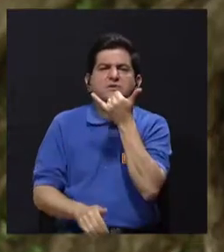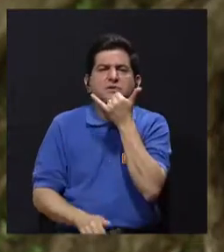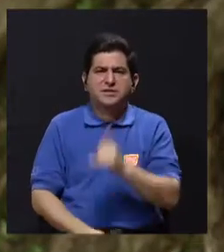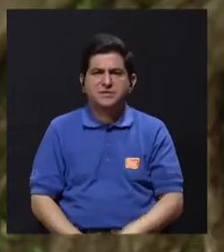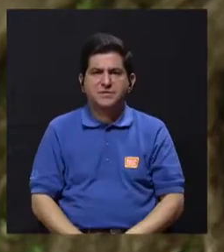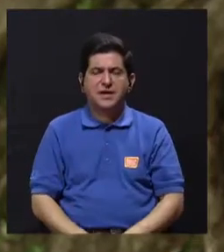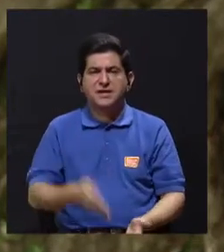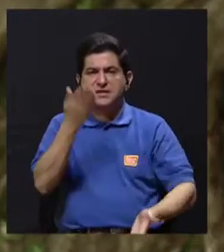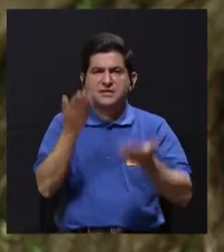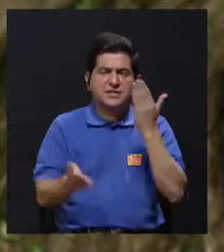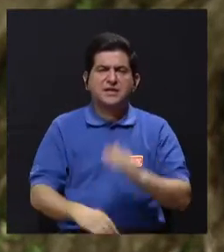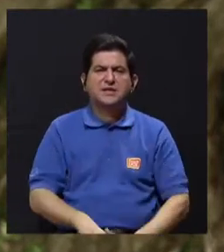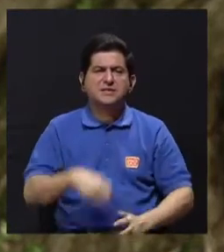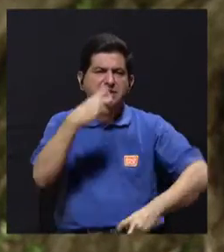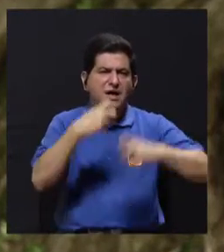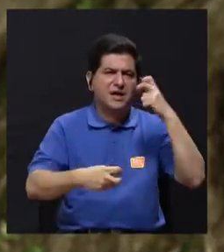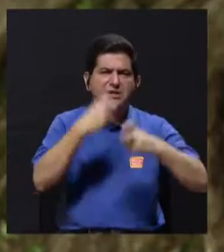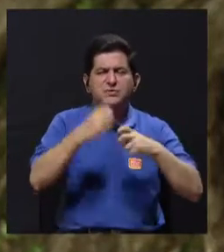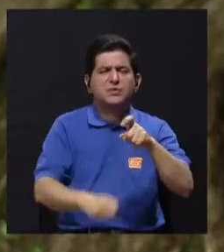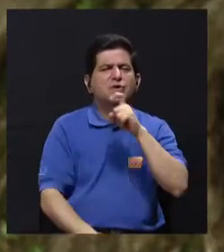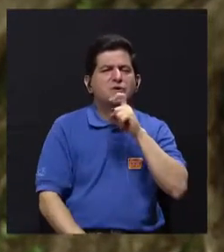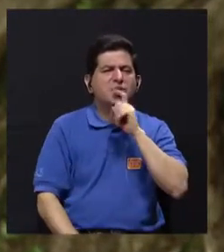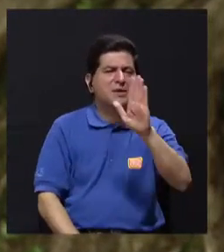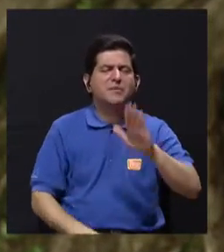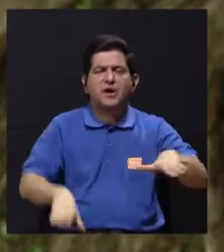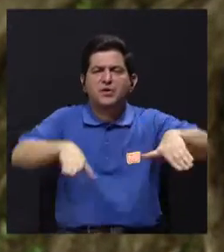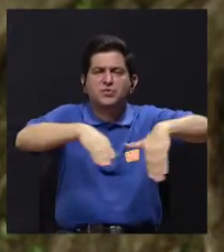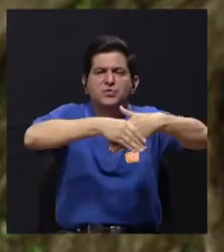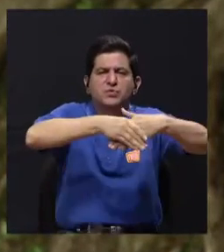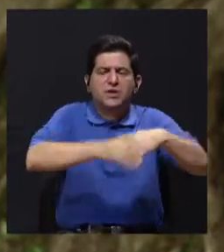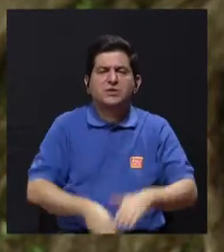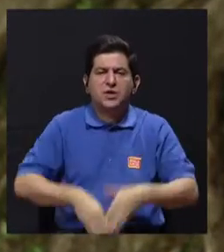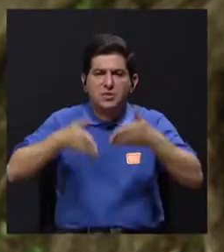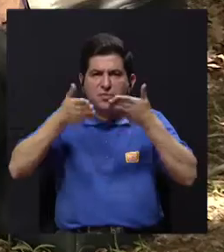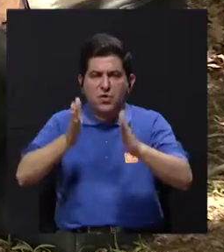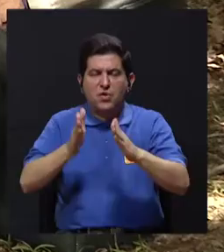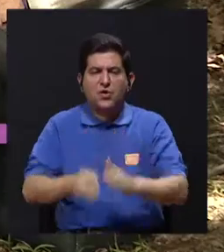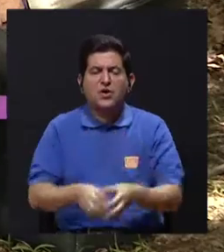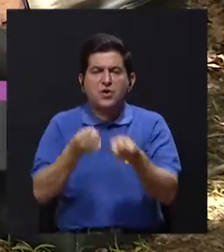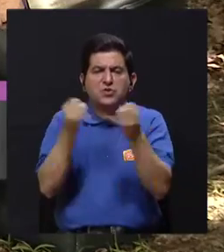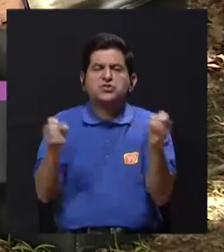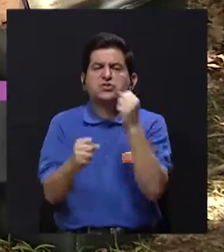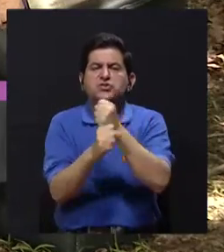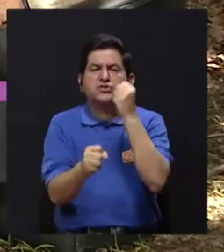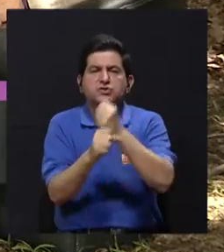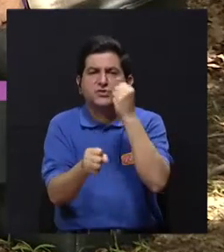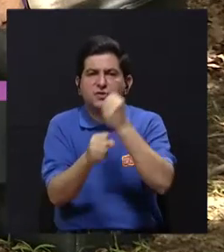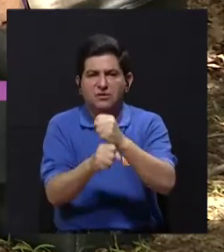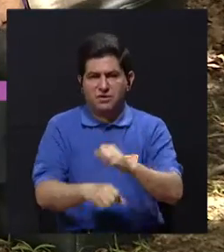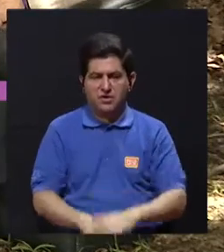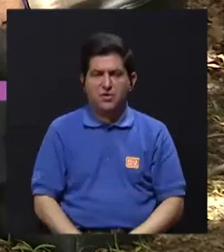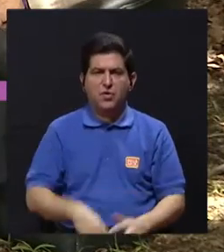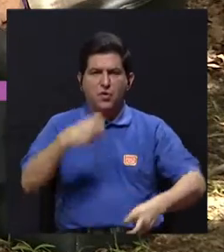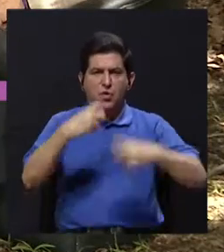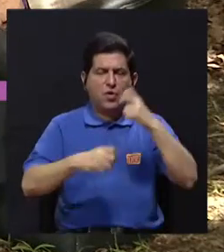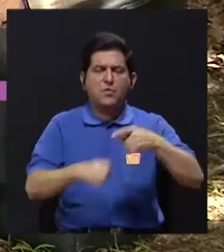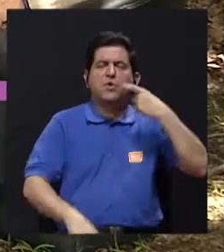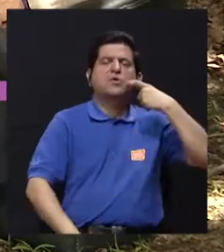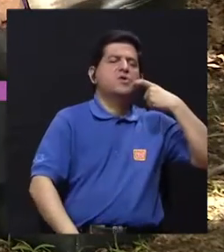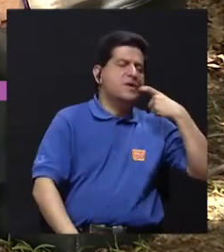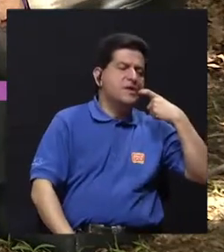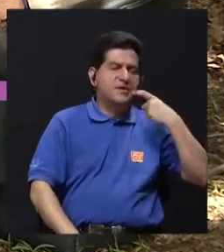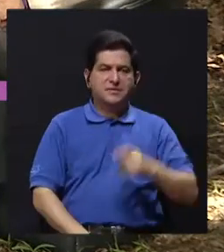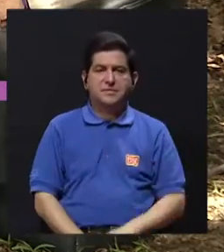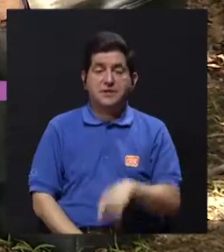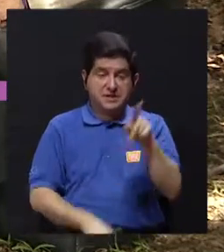los hijos. Hijos que están atravesando por algún problema difícil en sus matrimonios, hijos que se han quedado sin trabajo, ¿verdad? Problemas